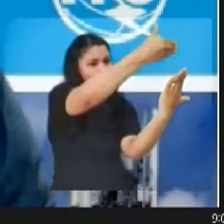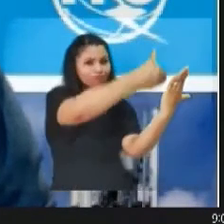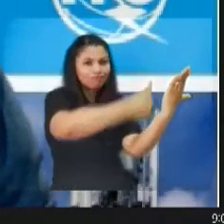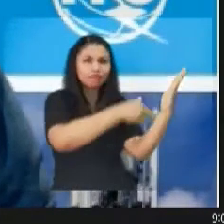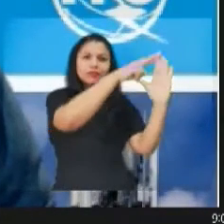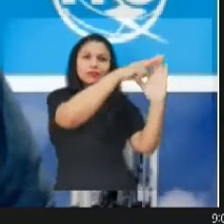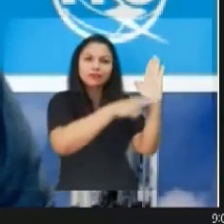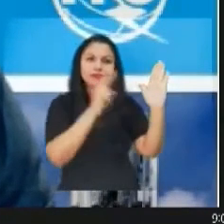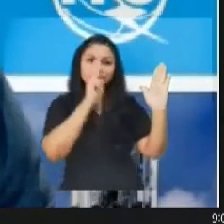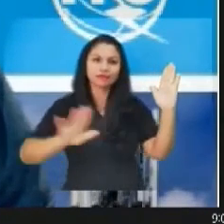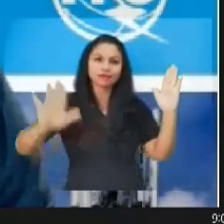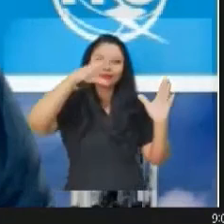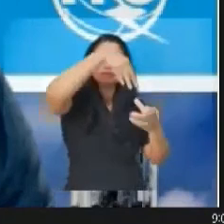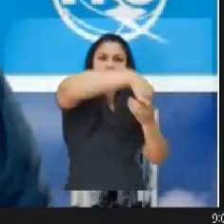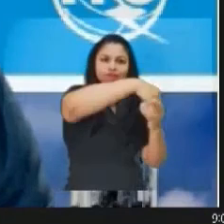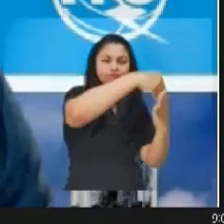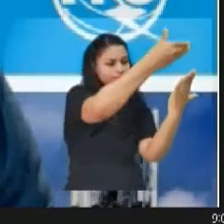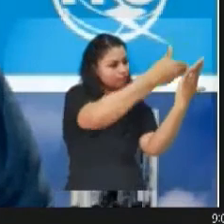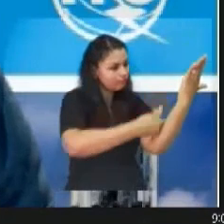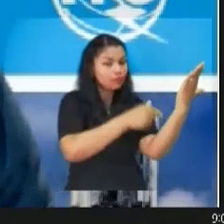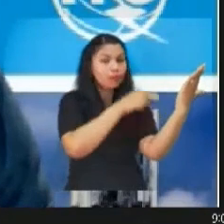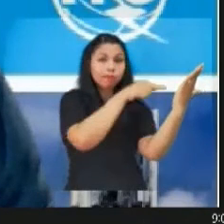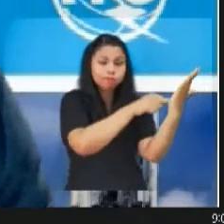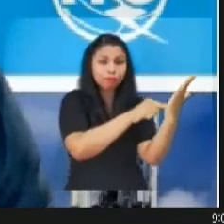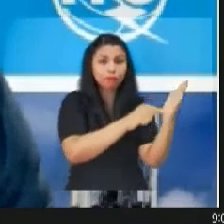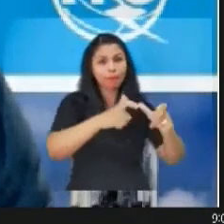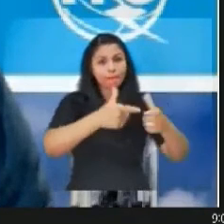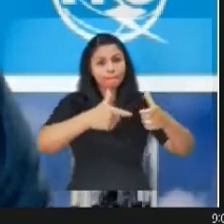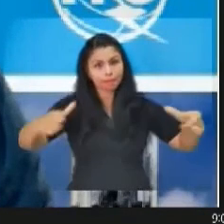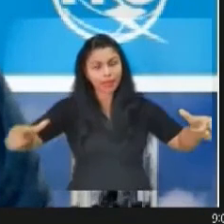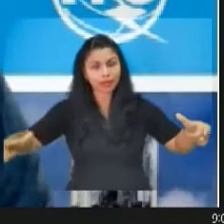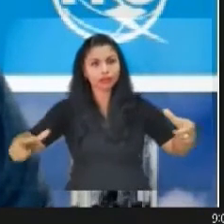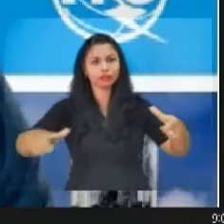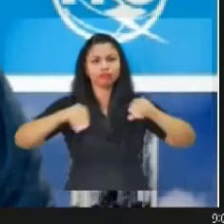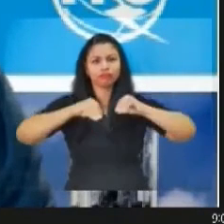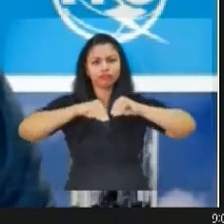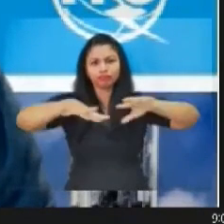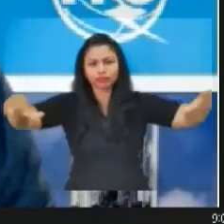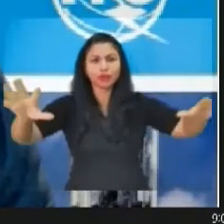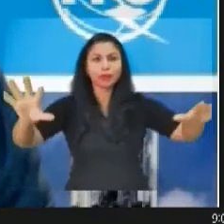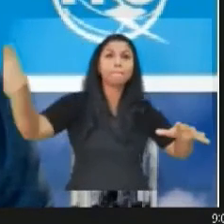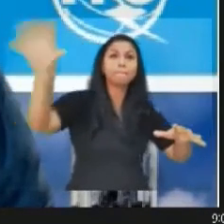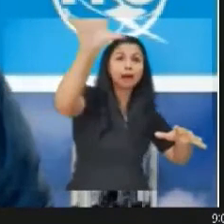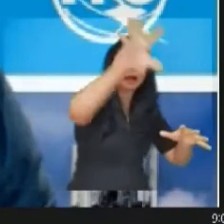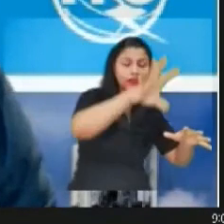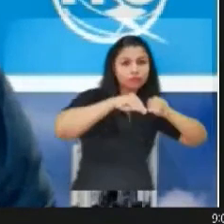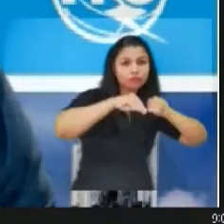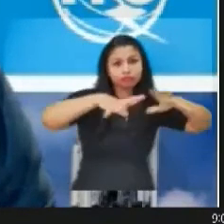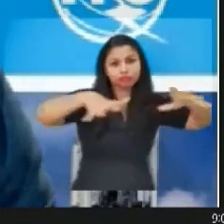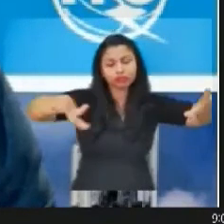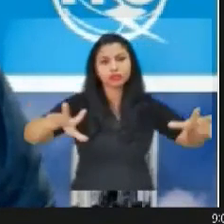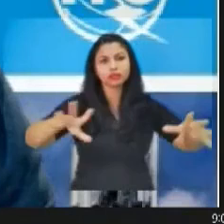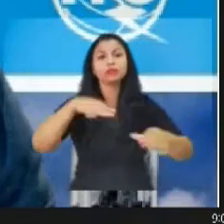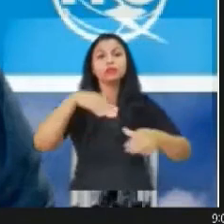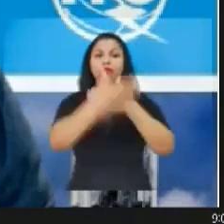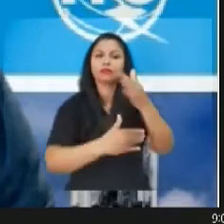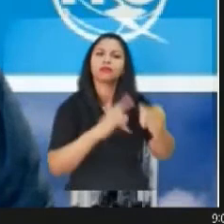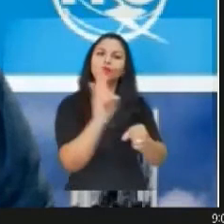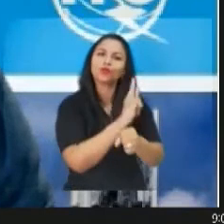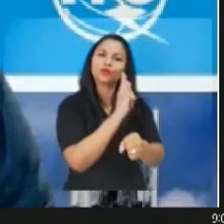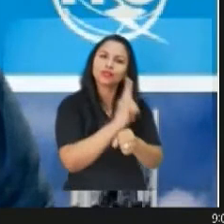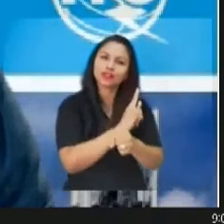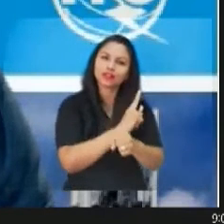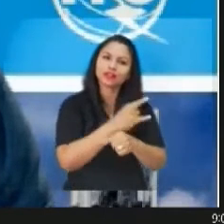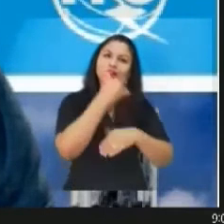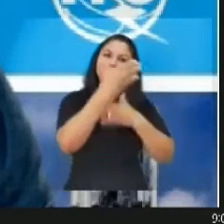y se aseguran de que el espectro de frecuencias y las órbitas satelitales asociadas se pongan en uso atribuyendo, asignando y